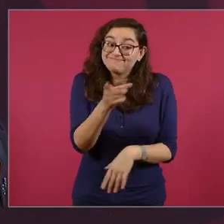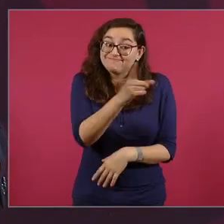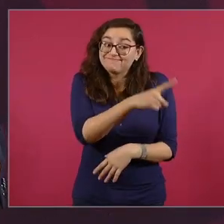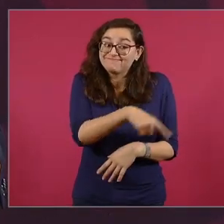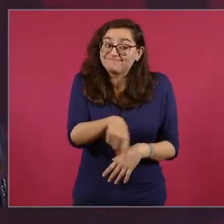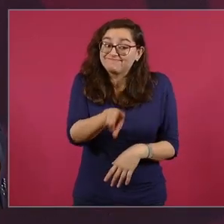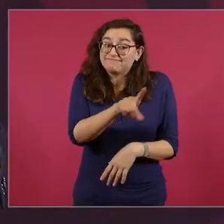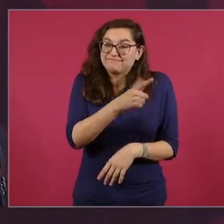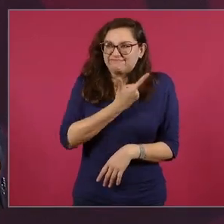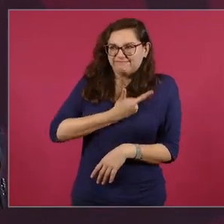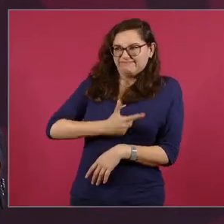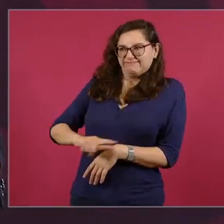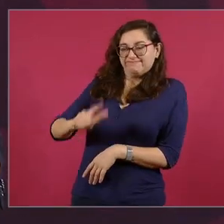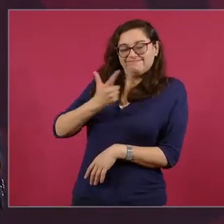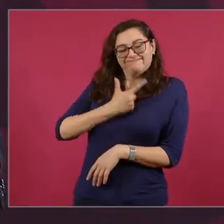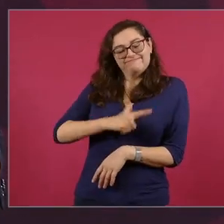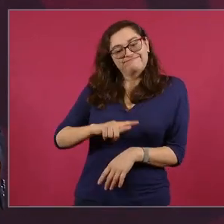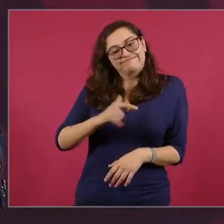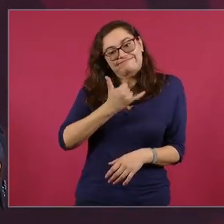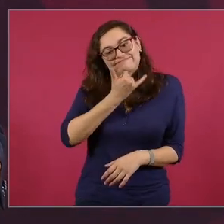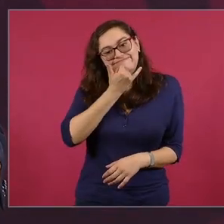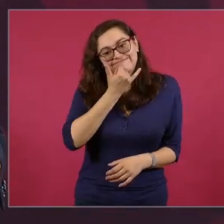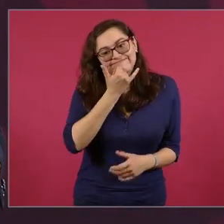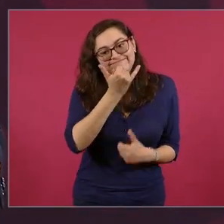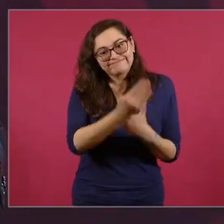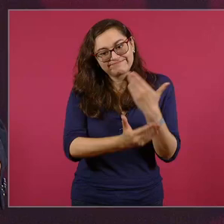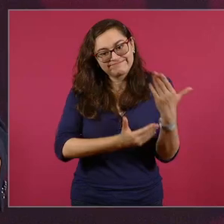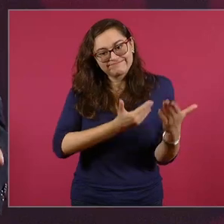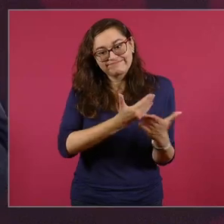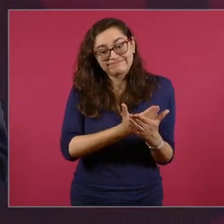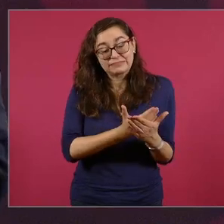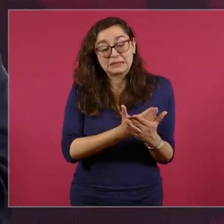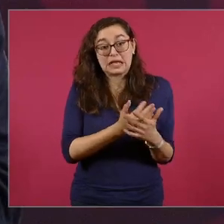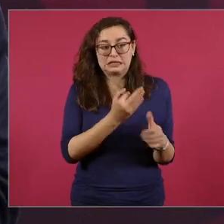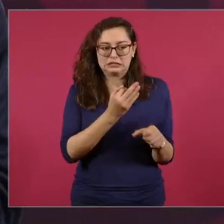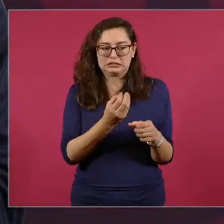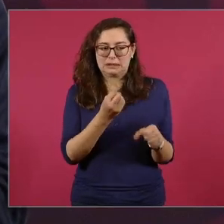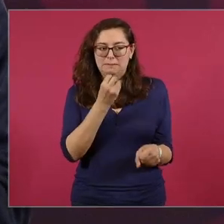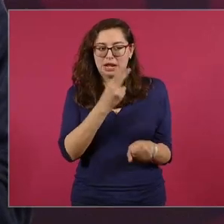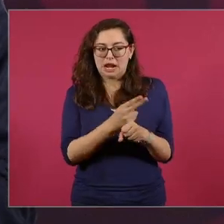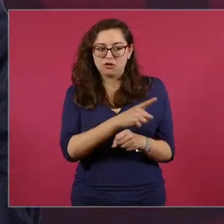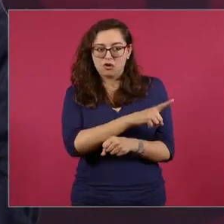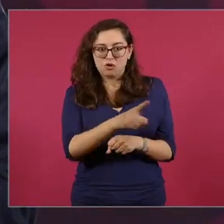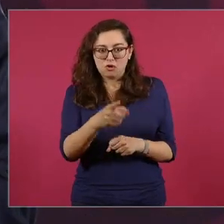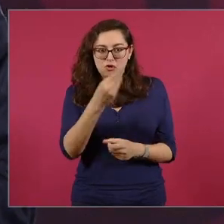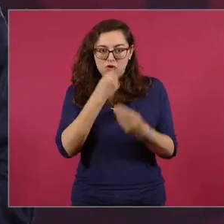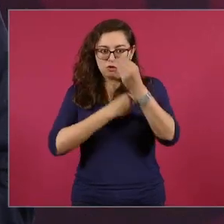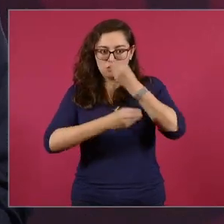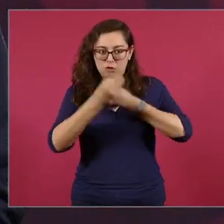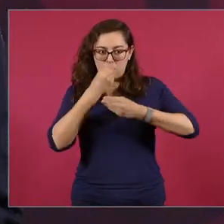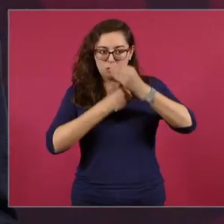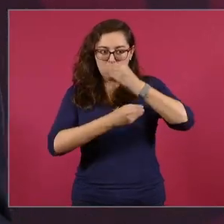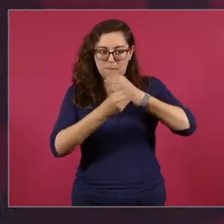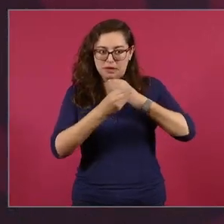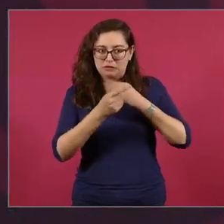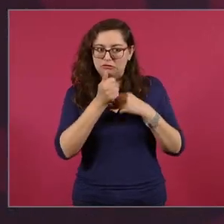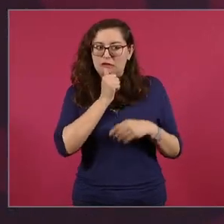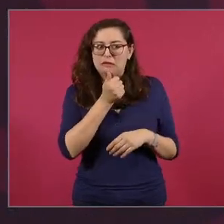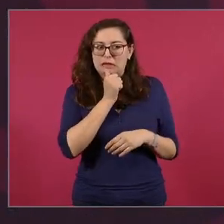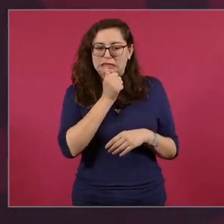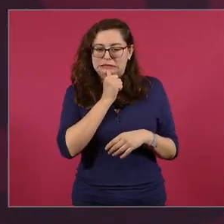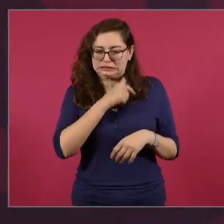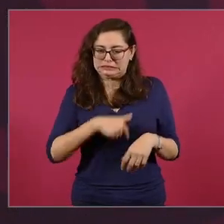ofrezco disculpa porque como no han desayunado nada más están tomando café ahí escuchándonos